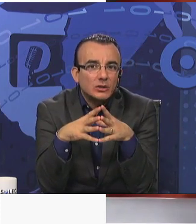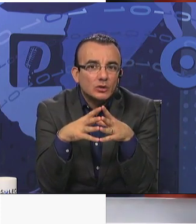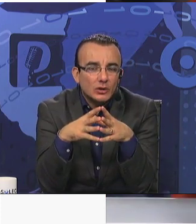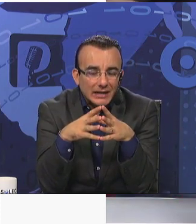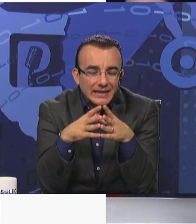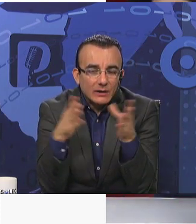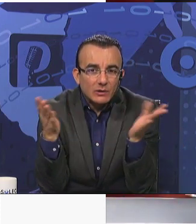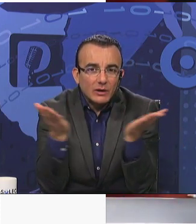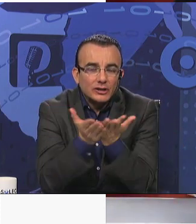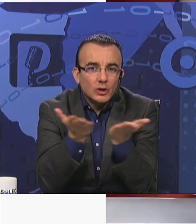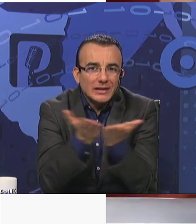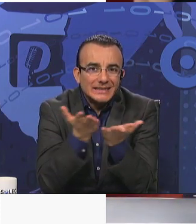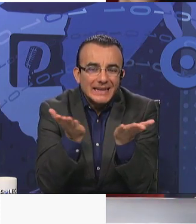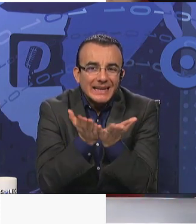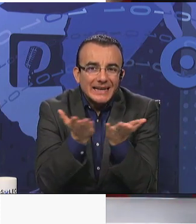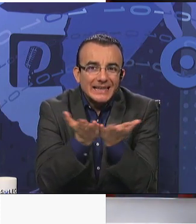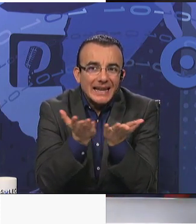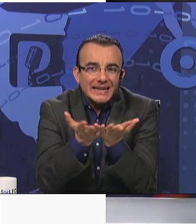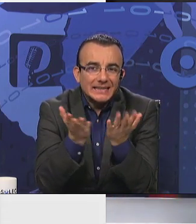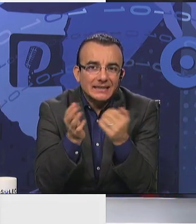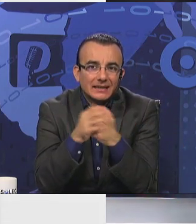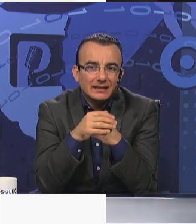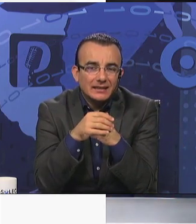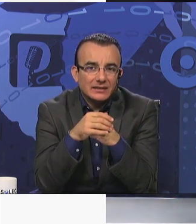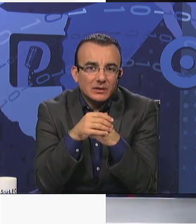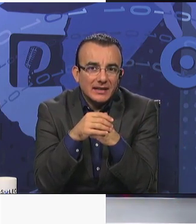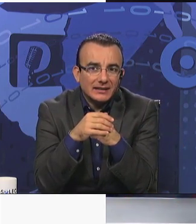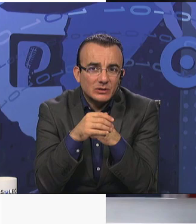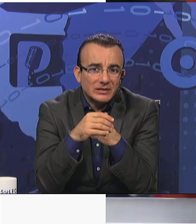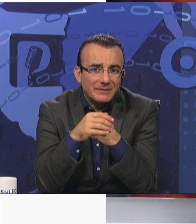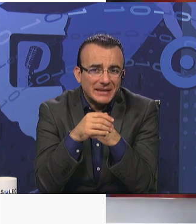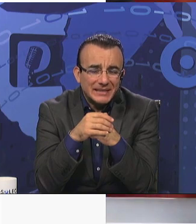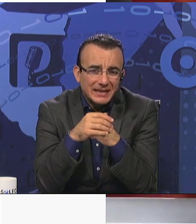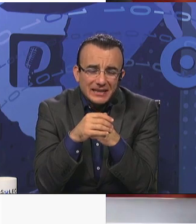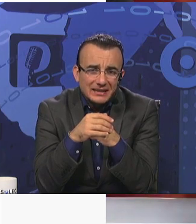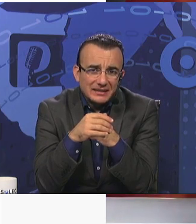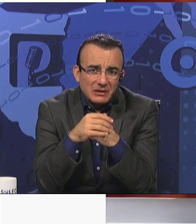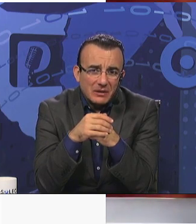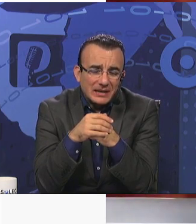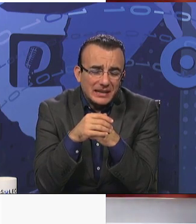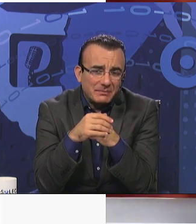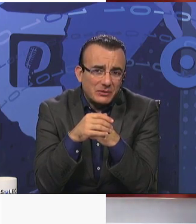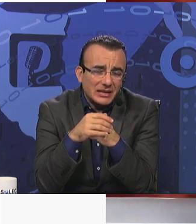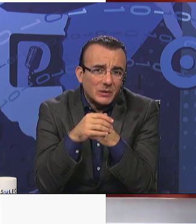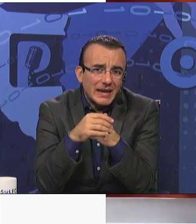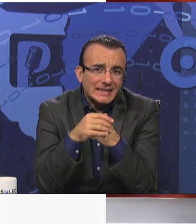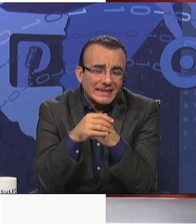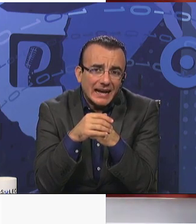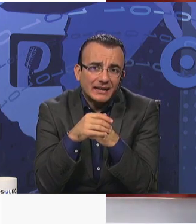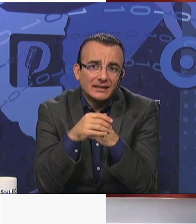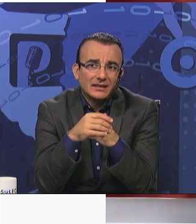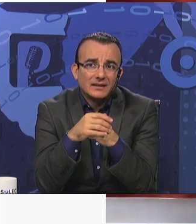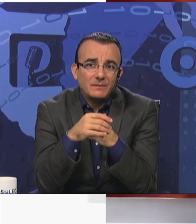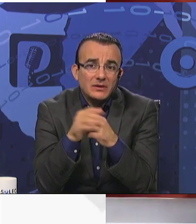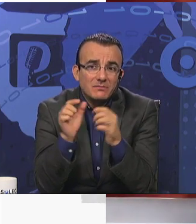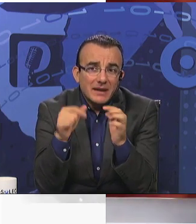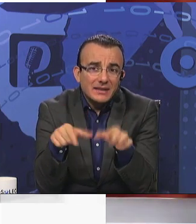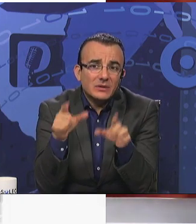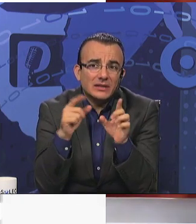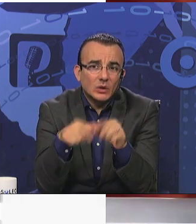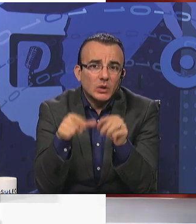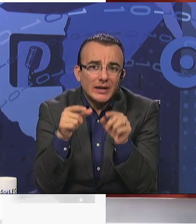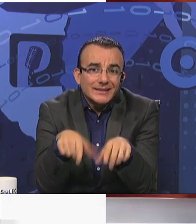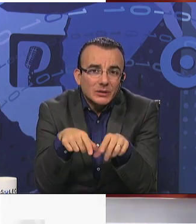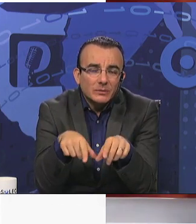inconstitucionalidad cuando hay choques de leyes. Soledad Jesús, además, digo, el proyecto ahí está, pero en